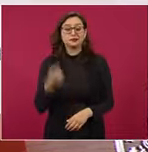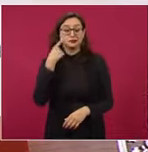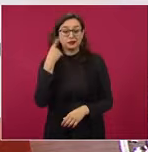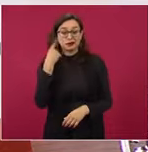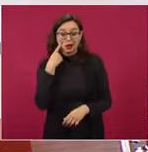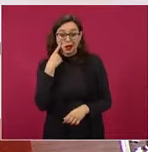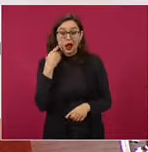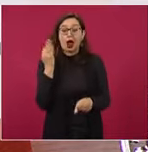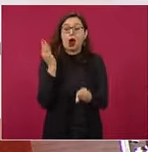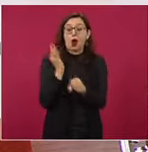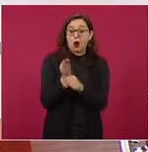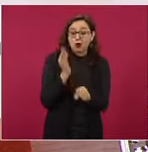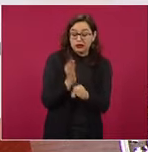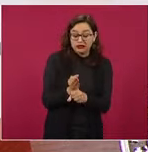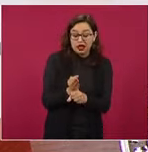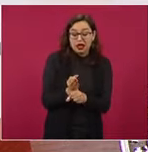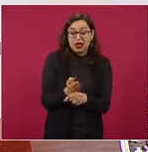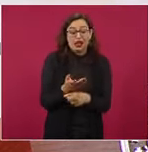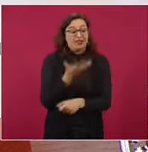eso, aunque ya no estemos,